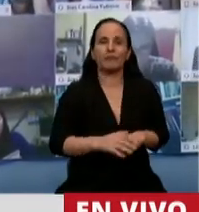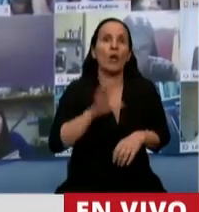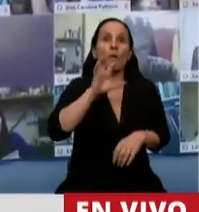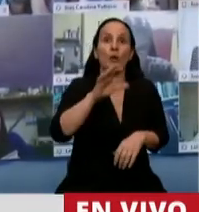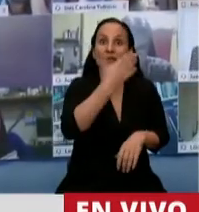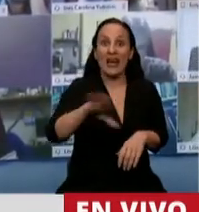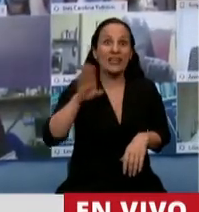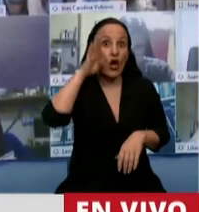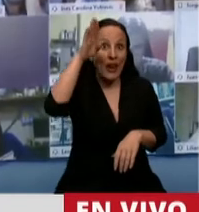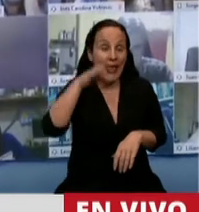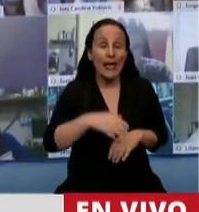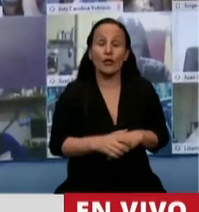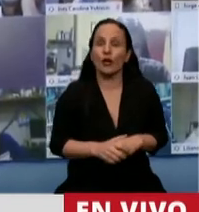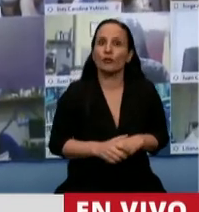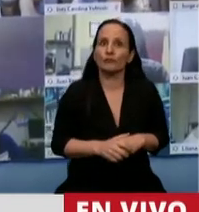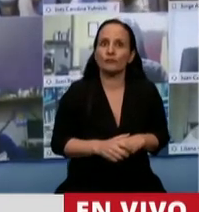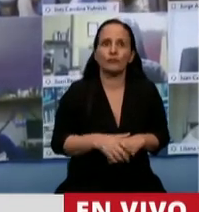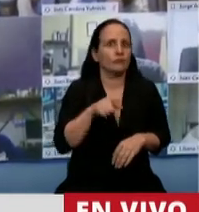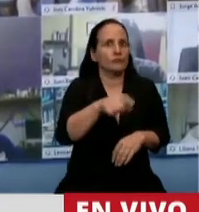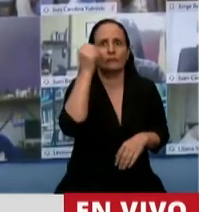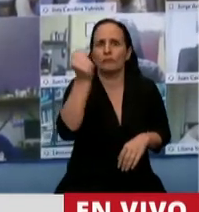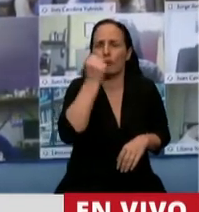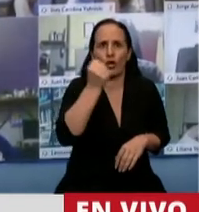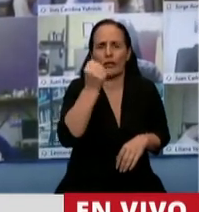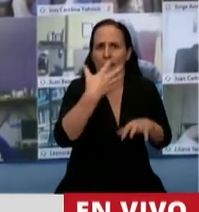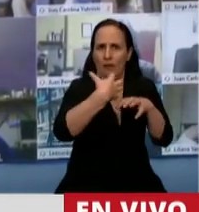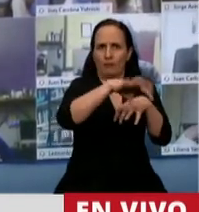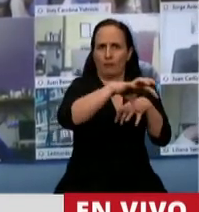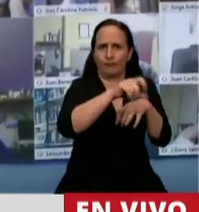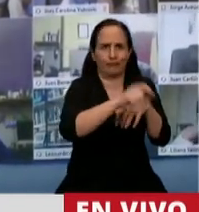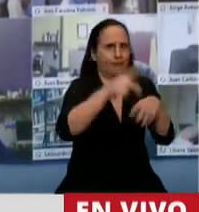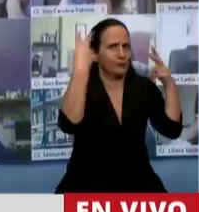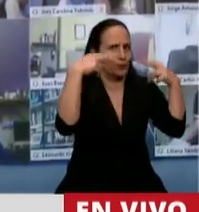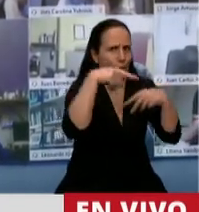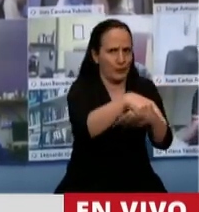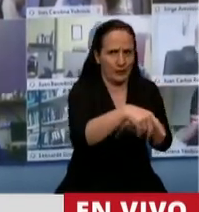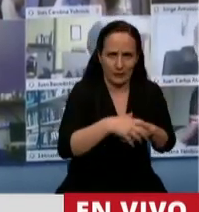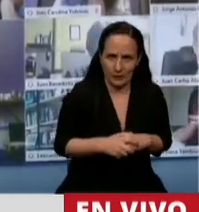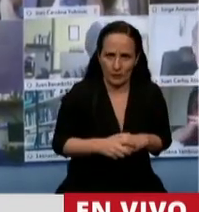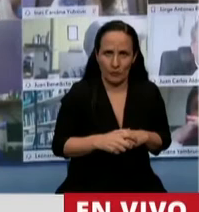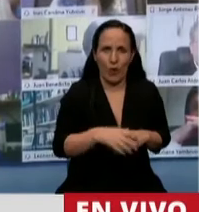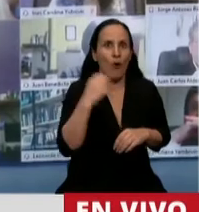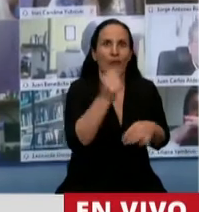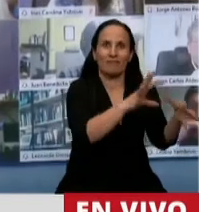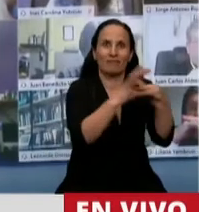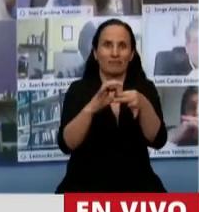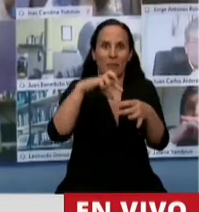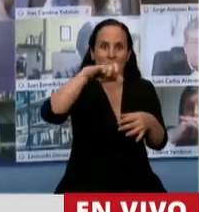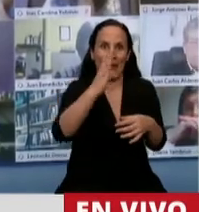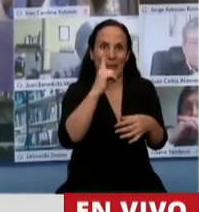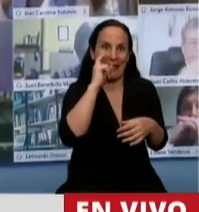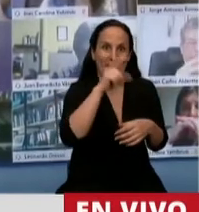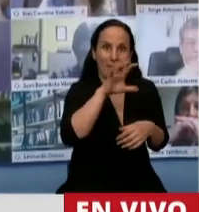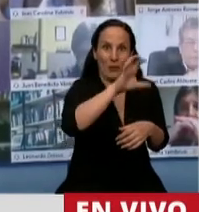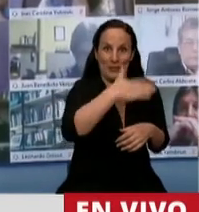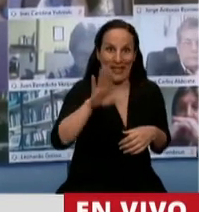importancia, señor presidente, del sector turístico es vital dentro del Producto Bruto Interno Geográfico.